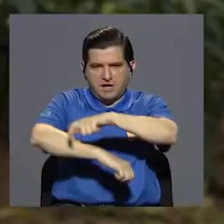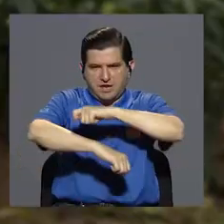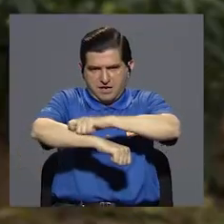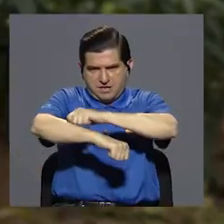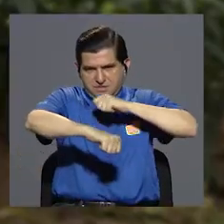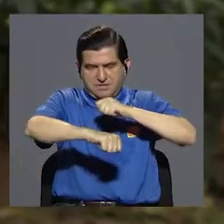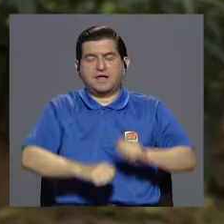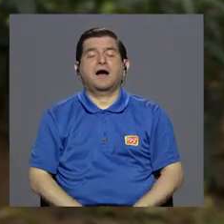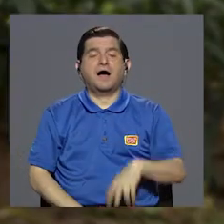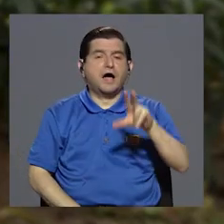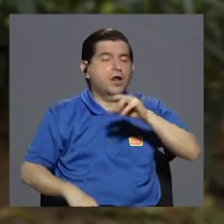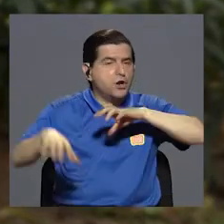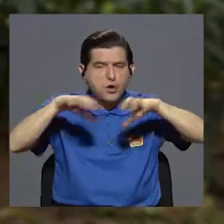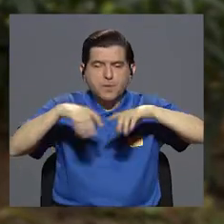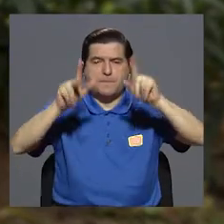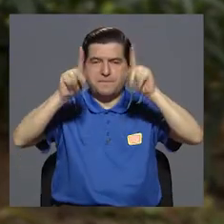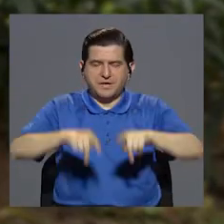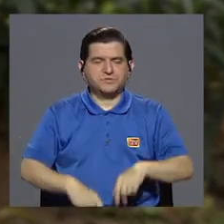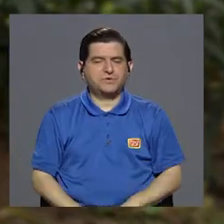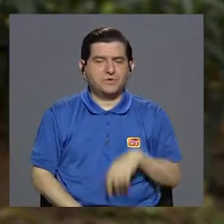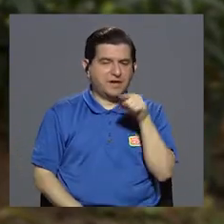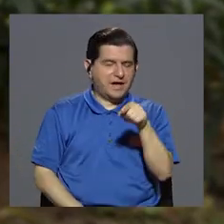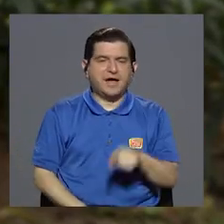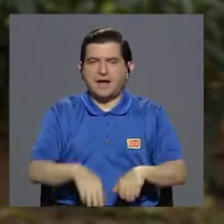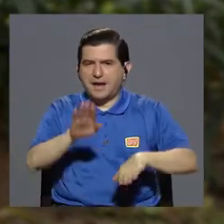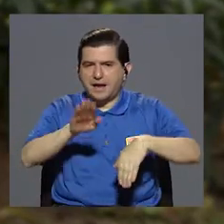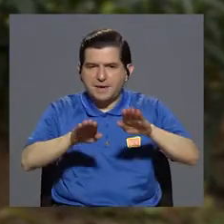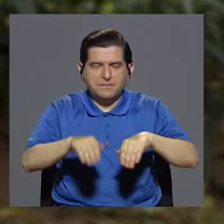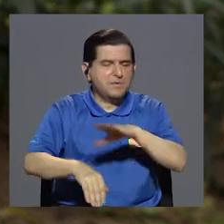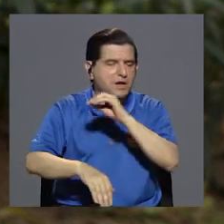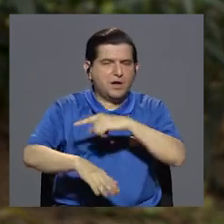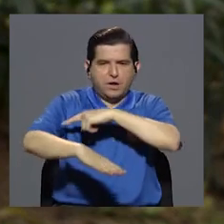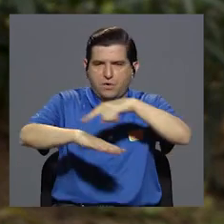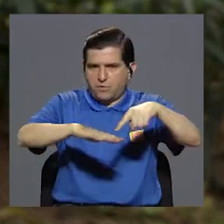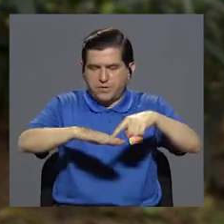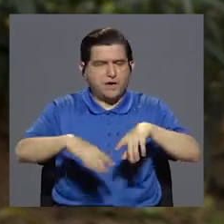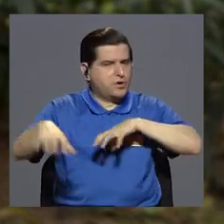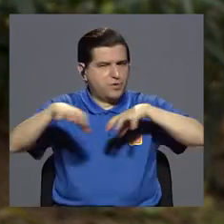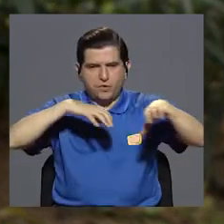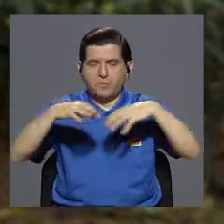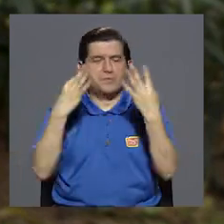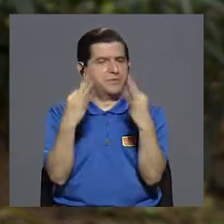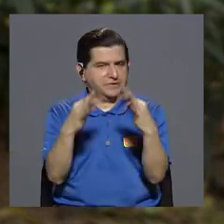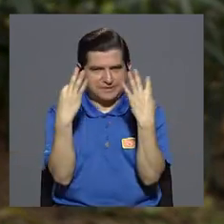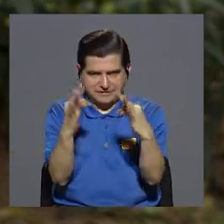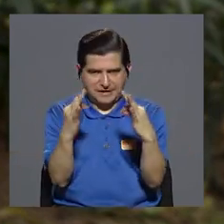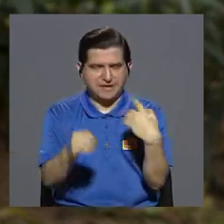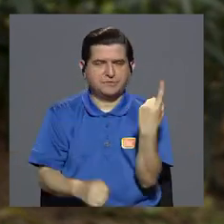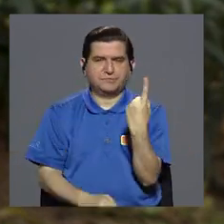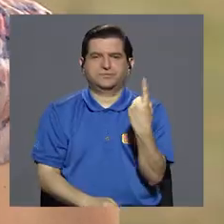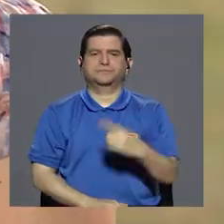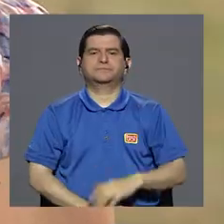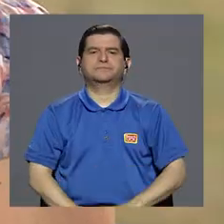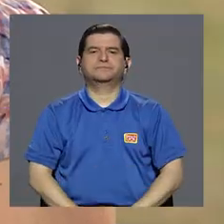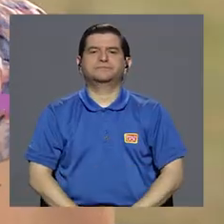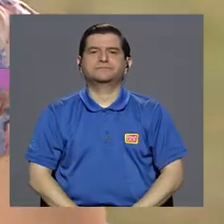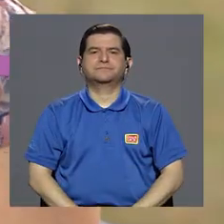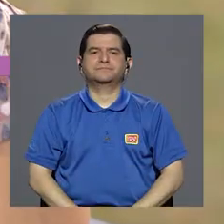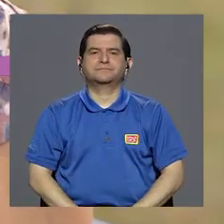Exacto, inmovilizar significa simplemente que la persona no mueva la extremidad o la pierna en la medida de lo posible. Bueno,